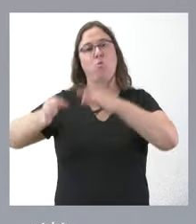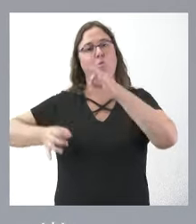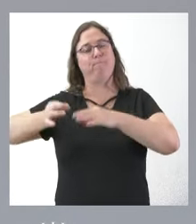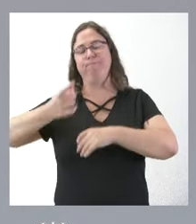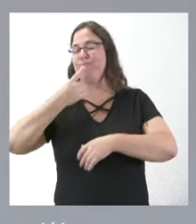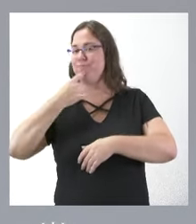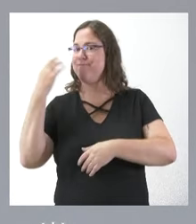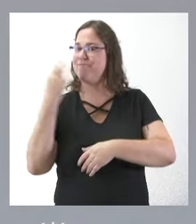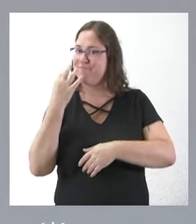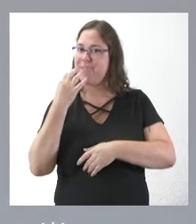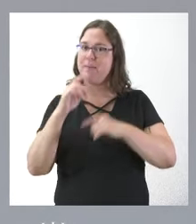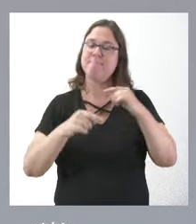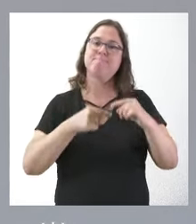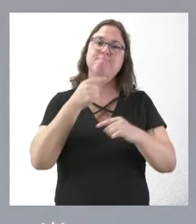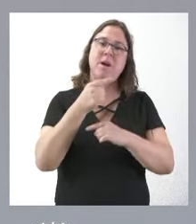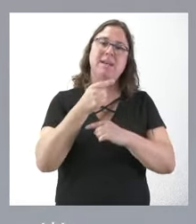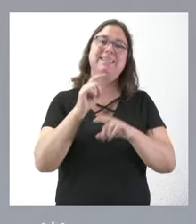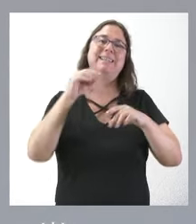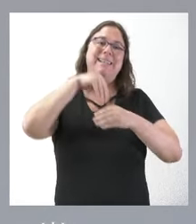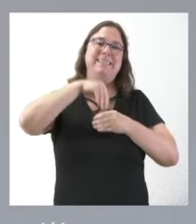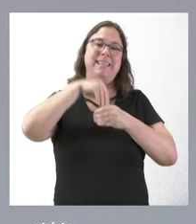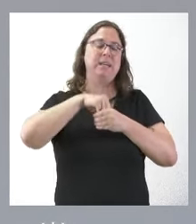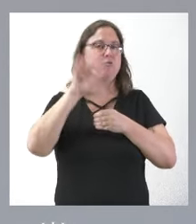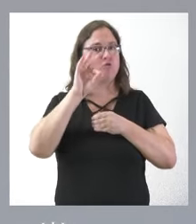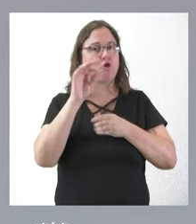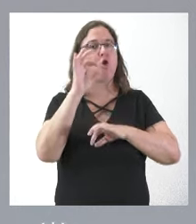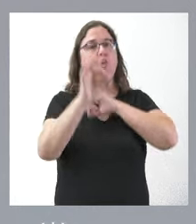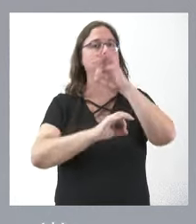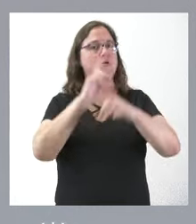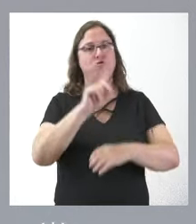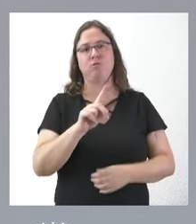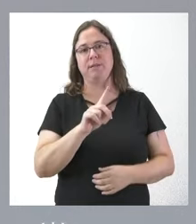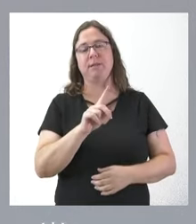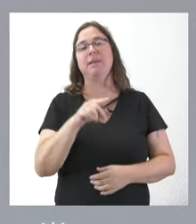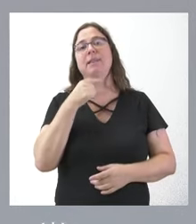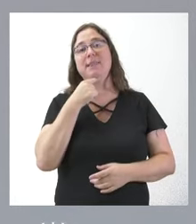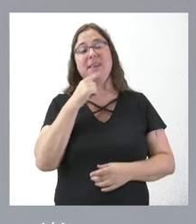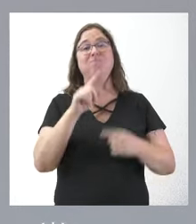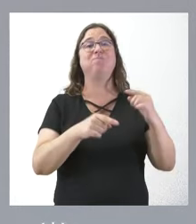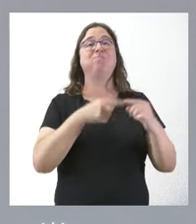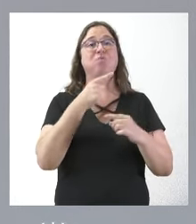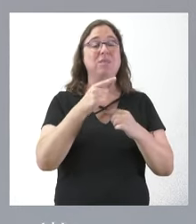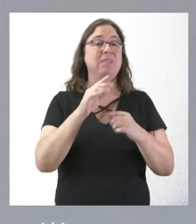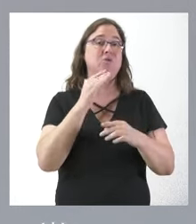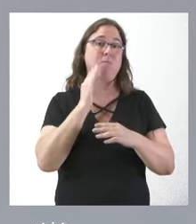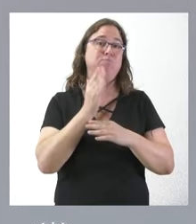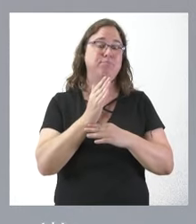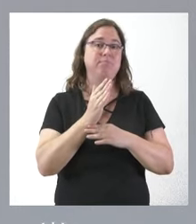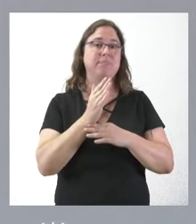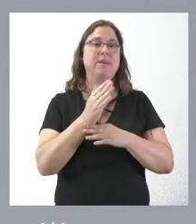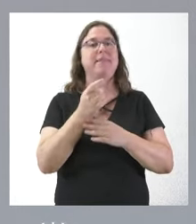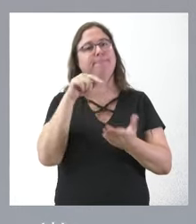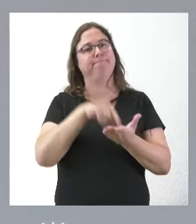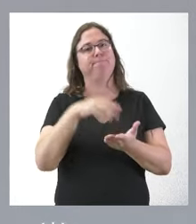que trascendía ese aspecto interno o autoorganizatorio y que, dado los efectos externos que tenía, se